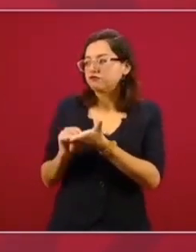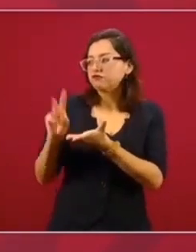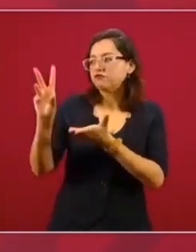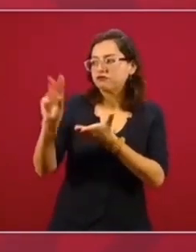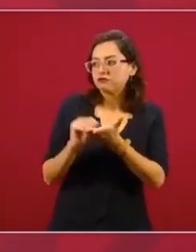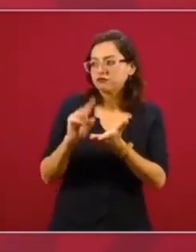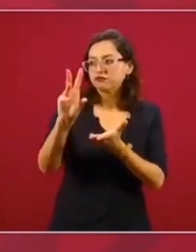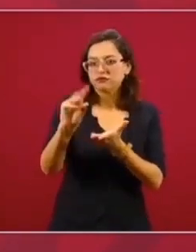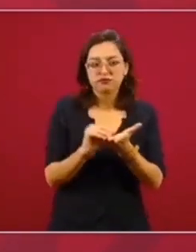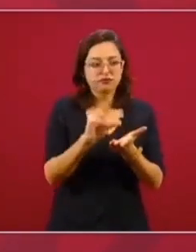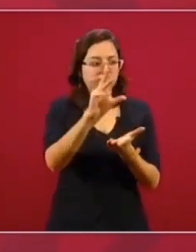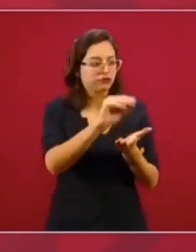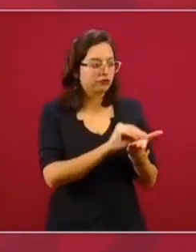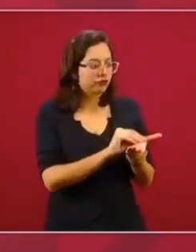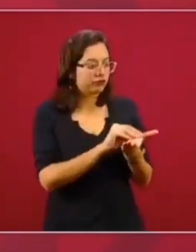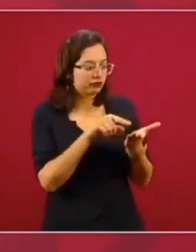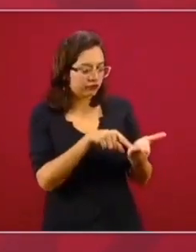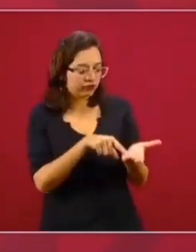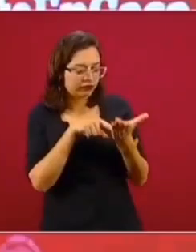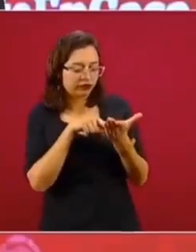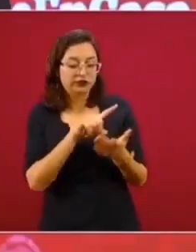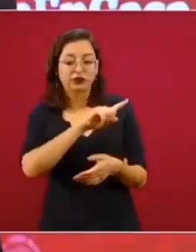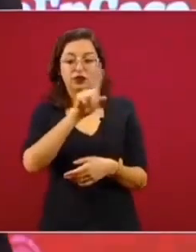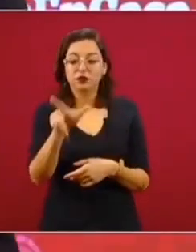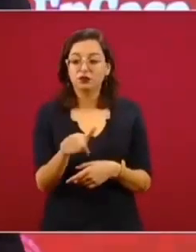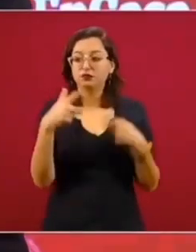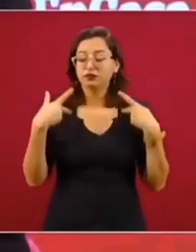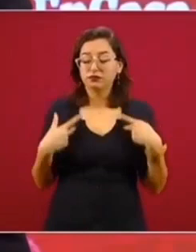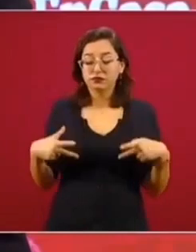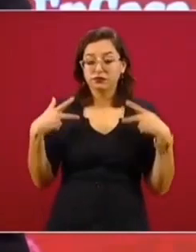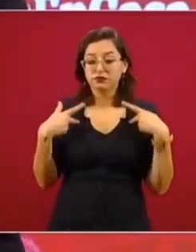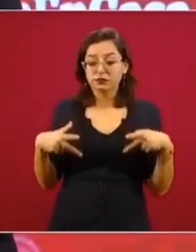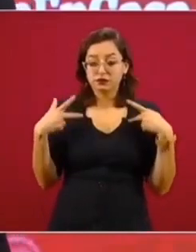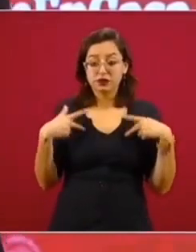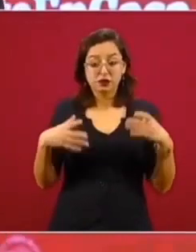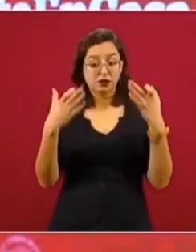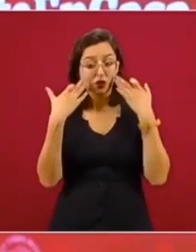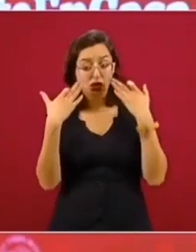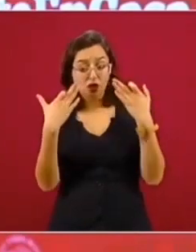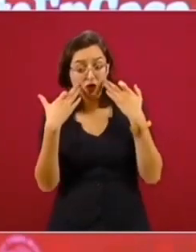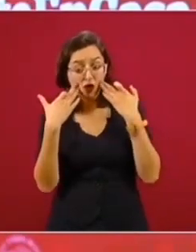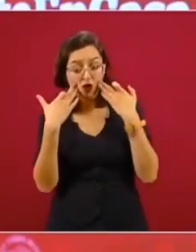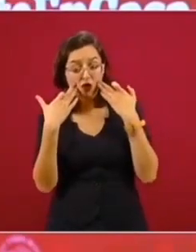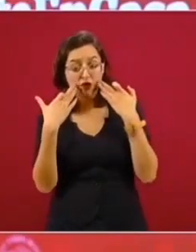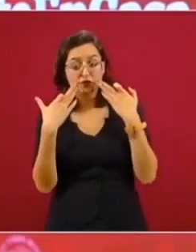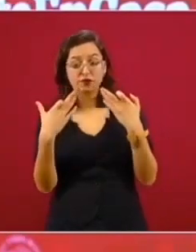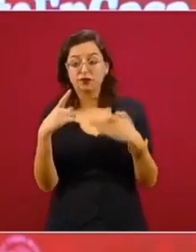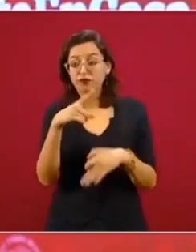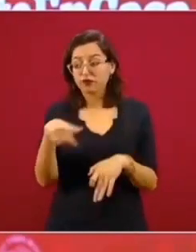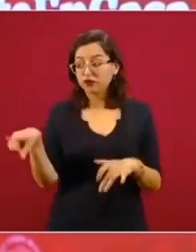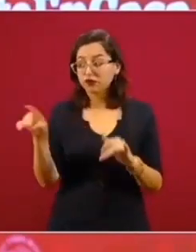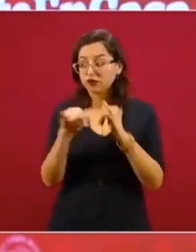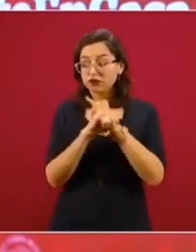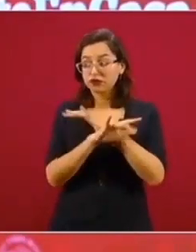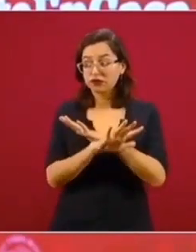se llama a declarar a quienes tienen información,